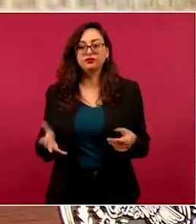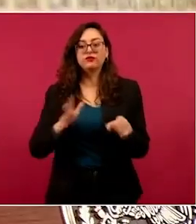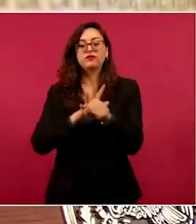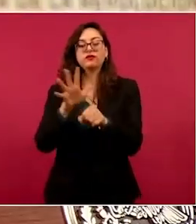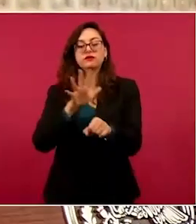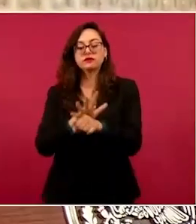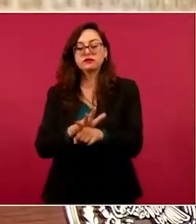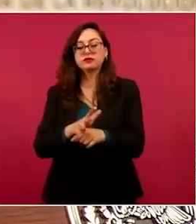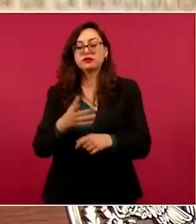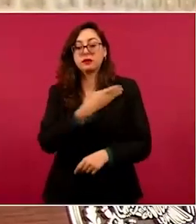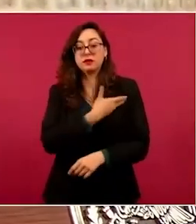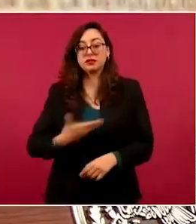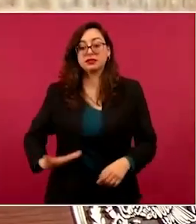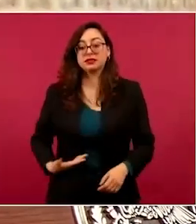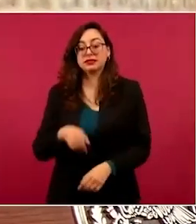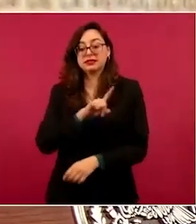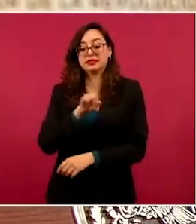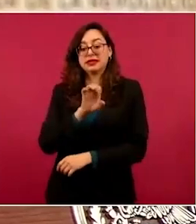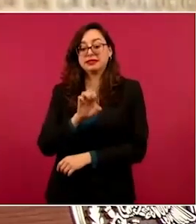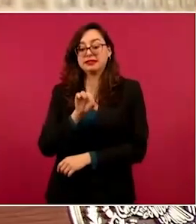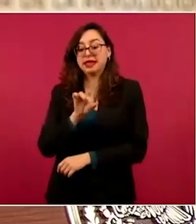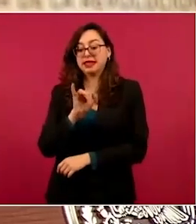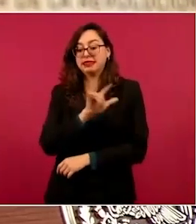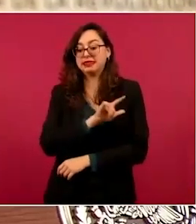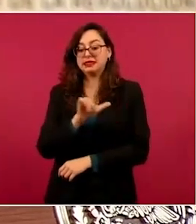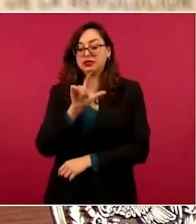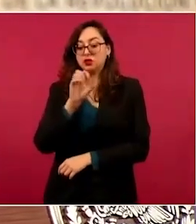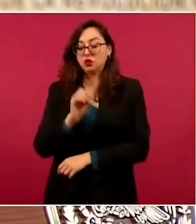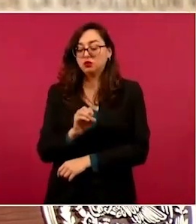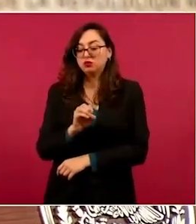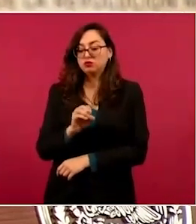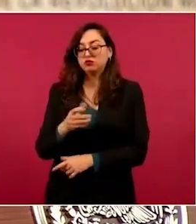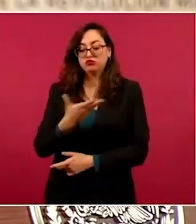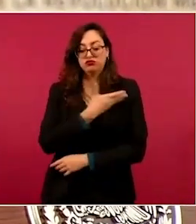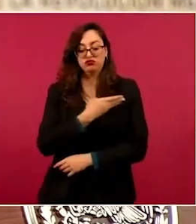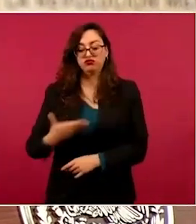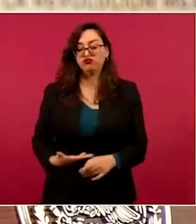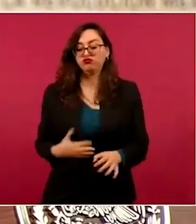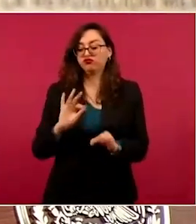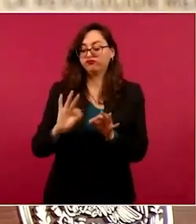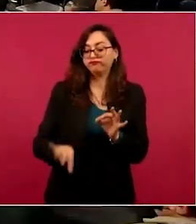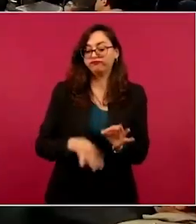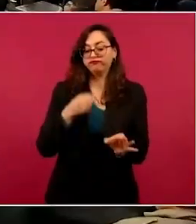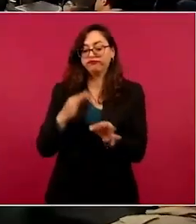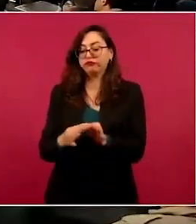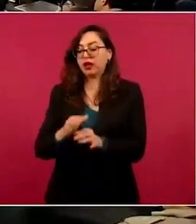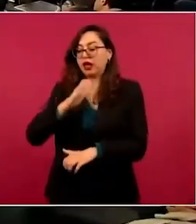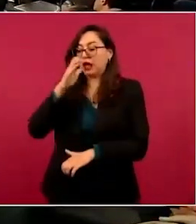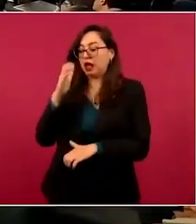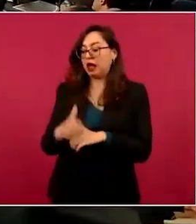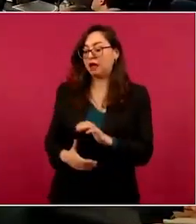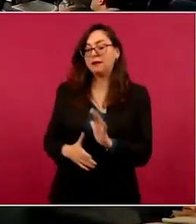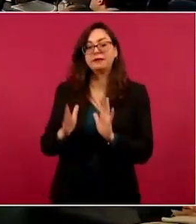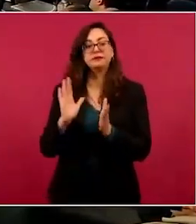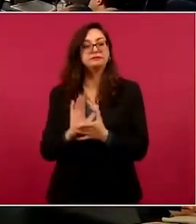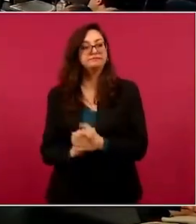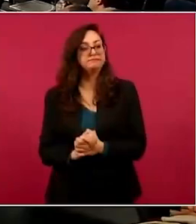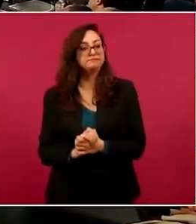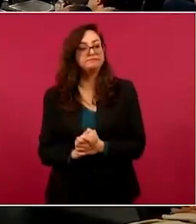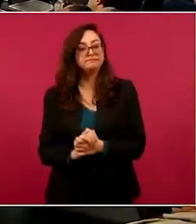termina y se va a trabajar a una empresa que se quedó con los ferrocarriles